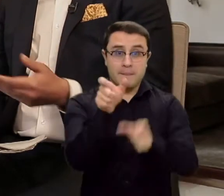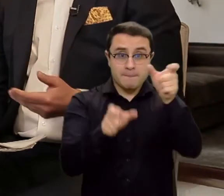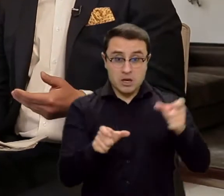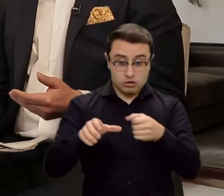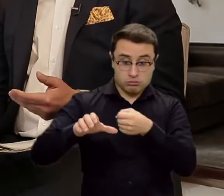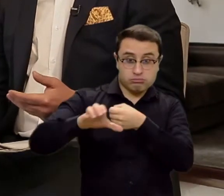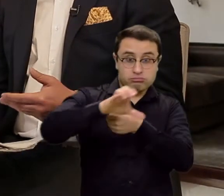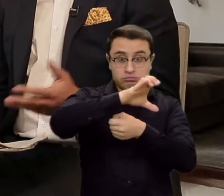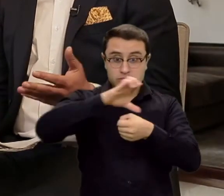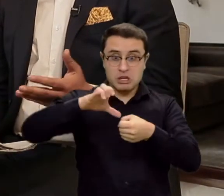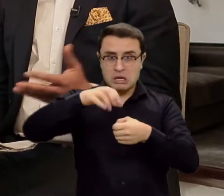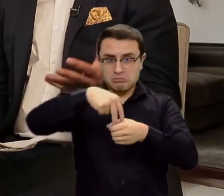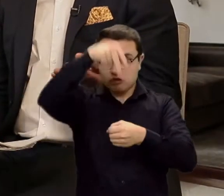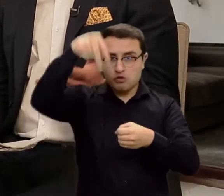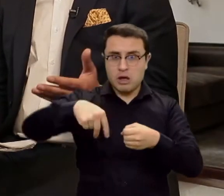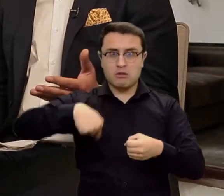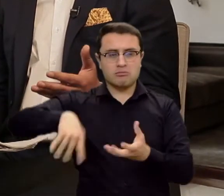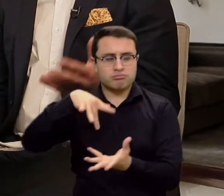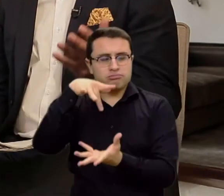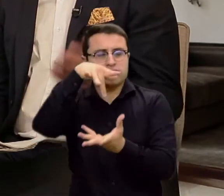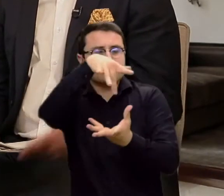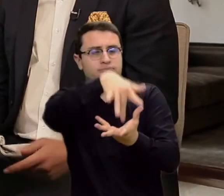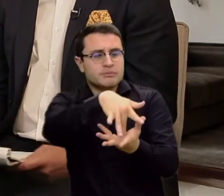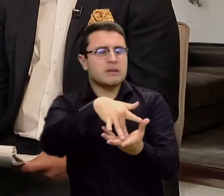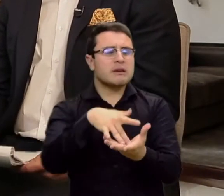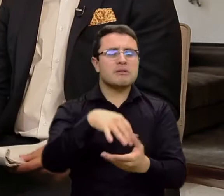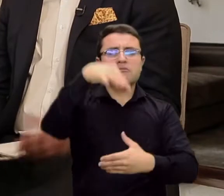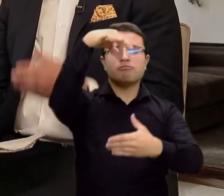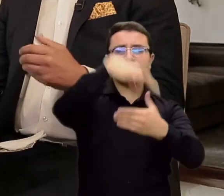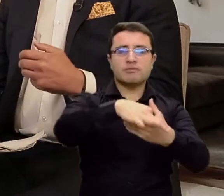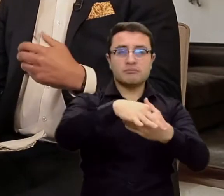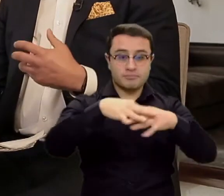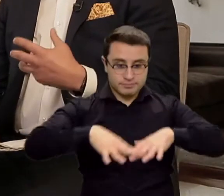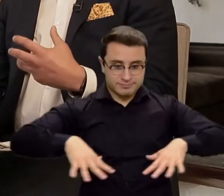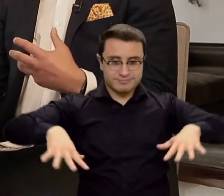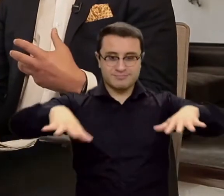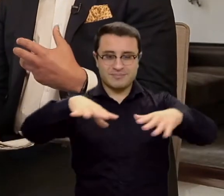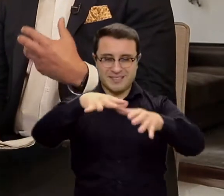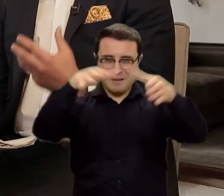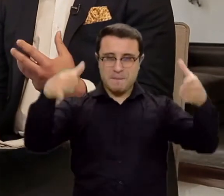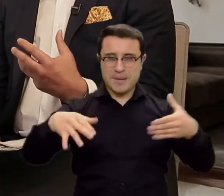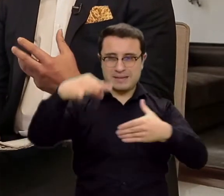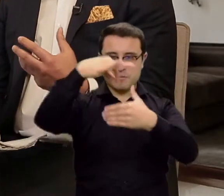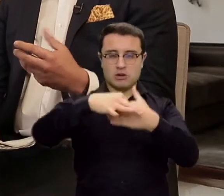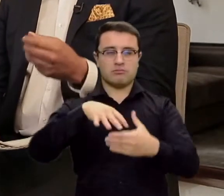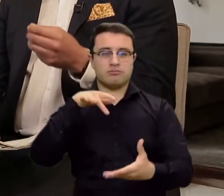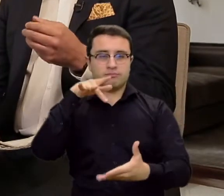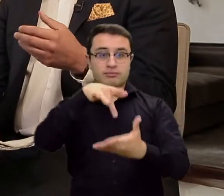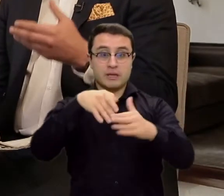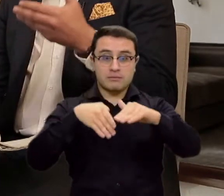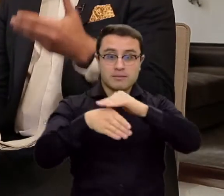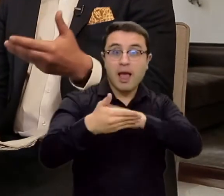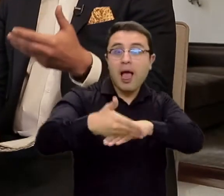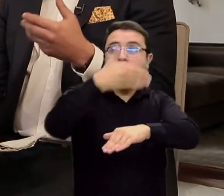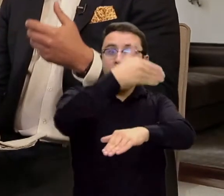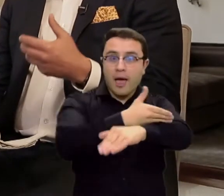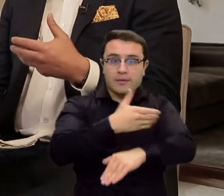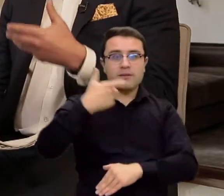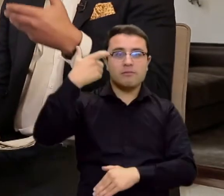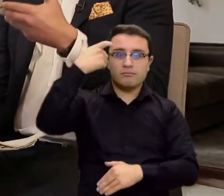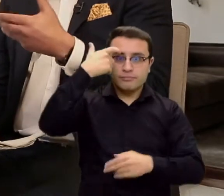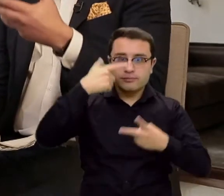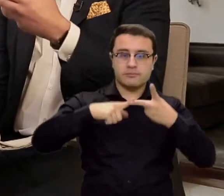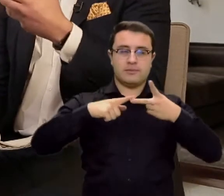que habita y que va a votar en uno de estos cuatro municipios llegaría al punto de votación y ahí hay toma de